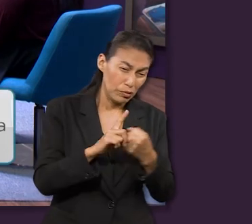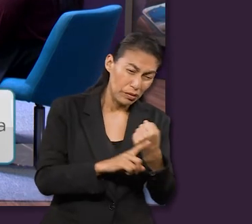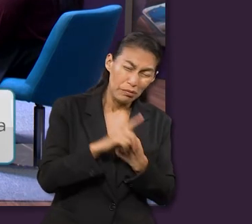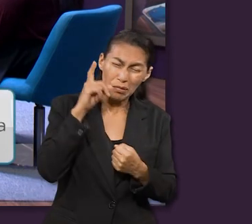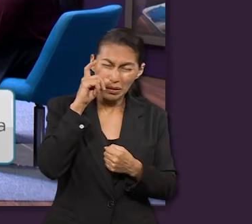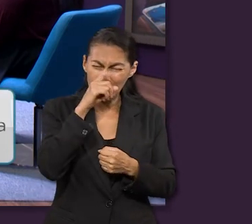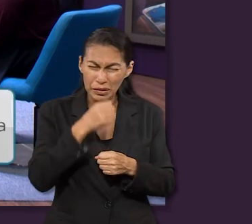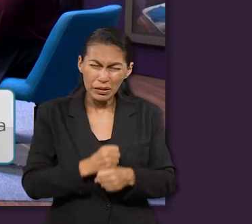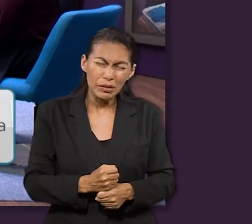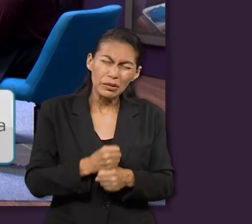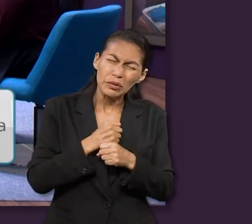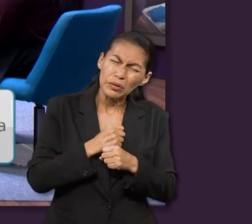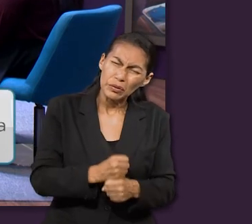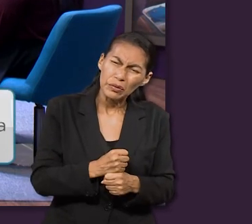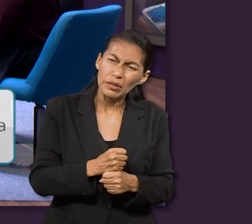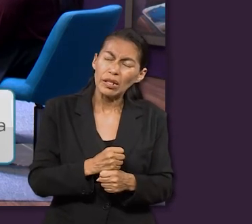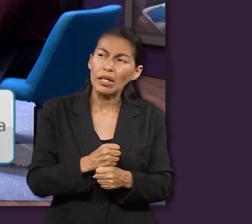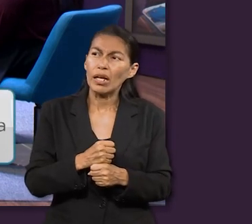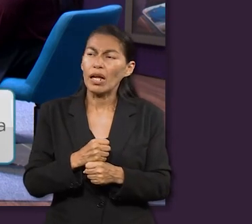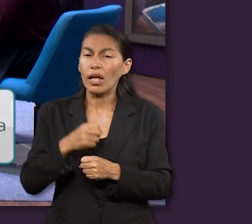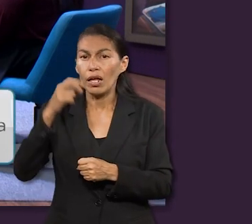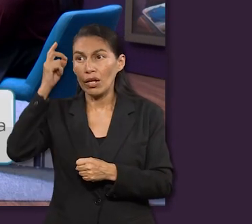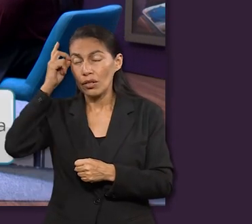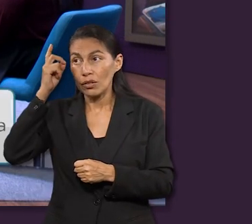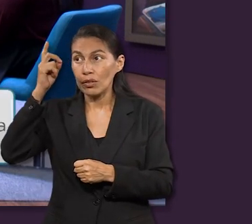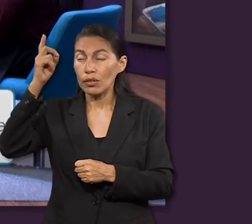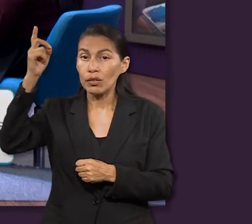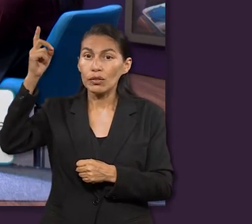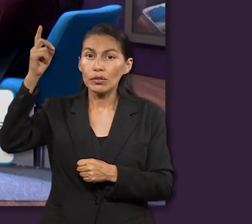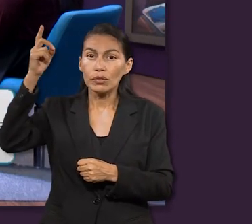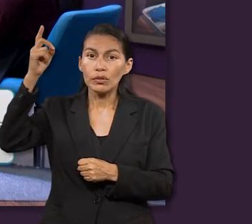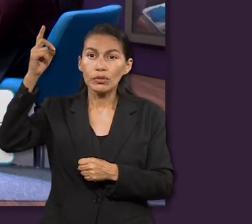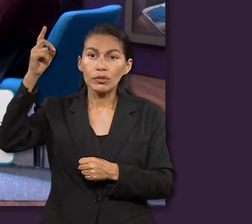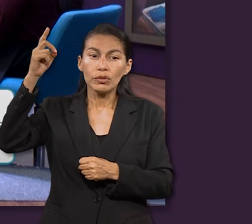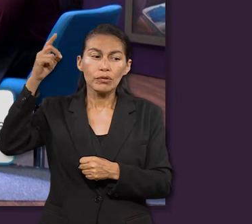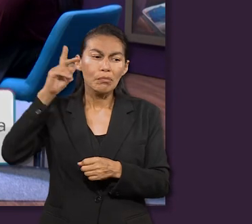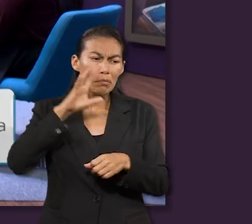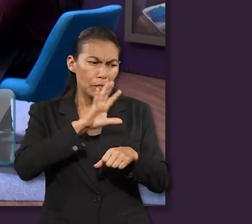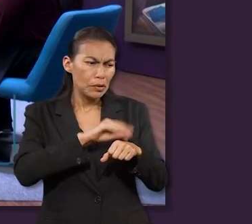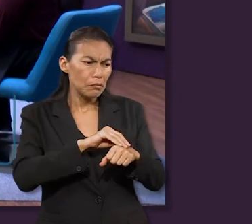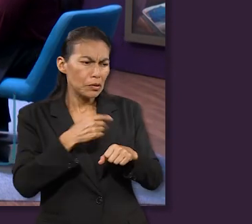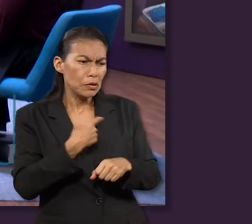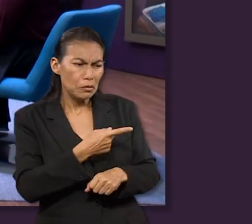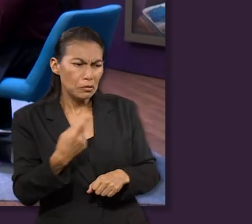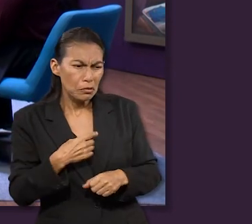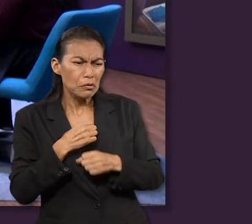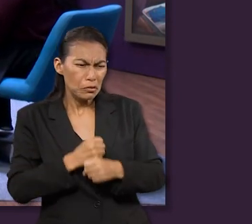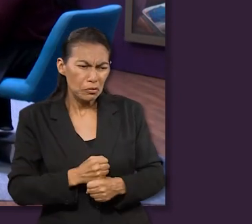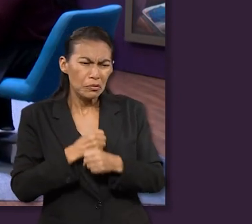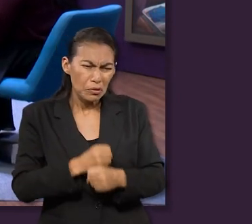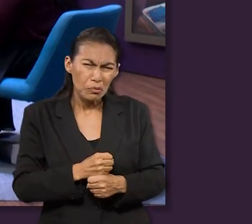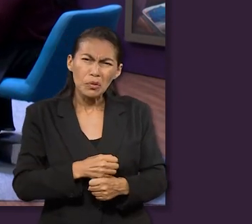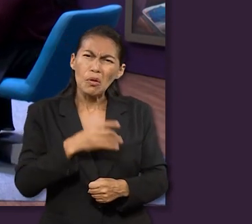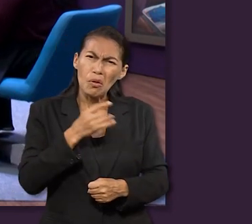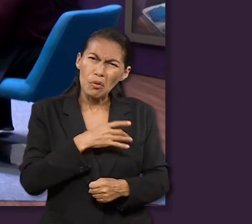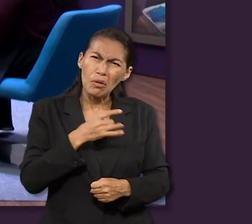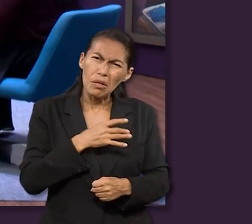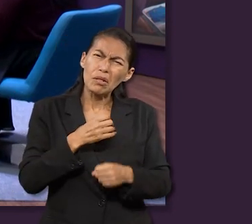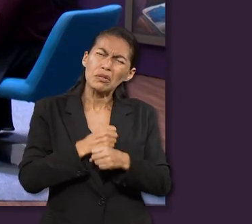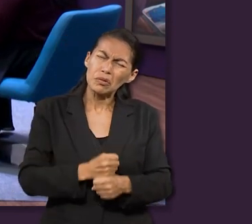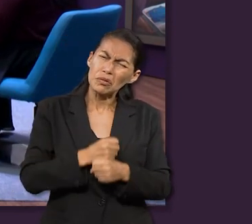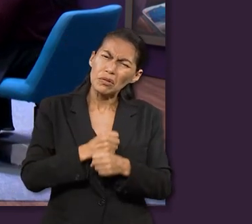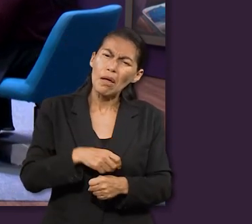hacernos entender para cambiar esas actitudes. Pero es sumamente indispensable para obtener un producto que valga la pena.